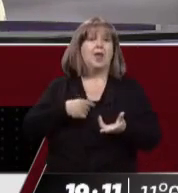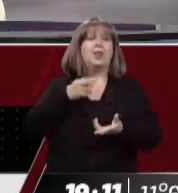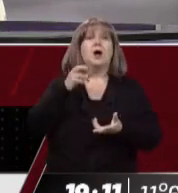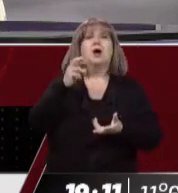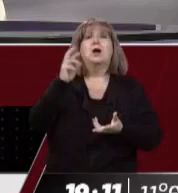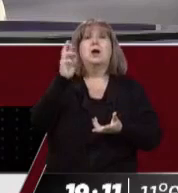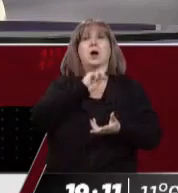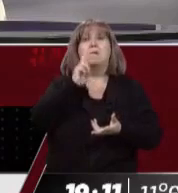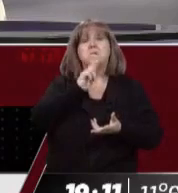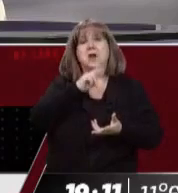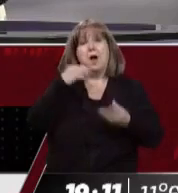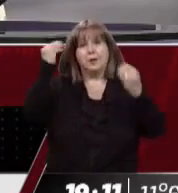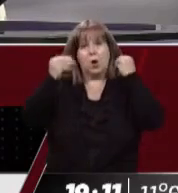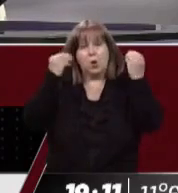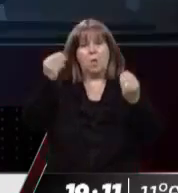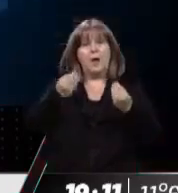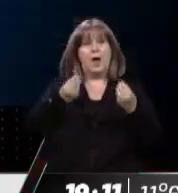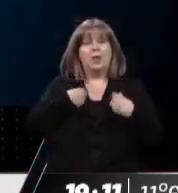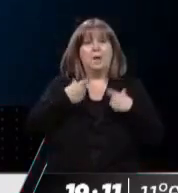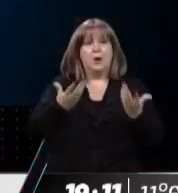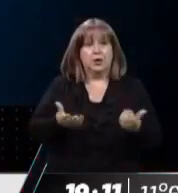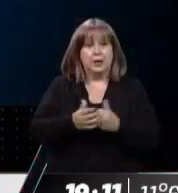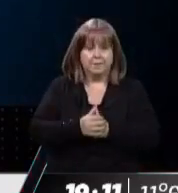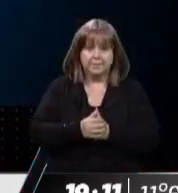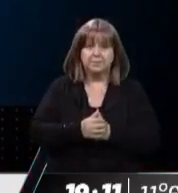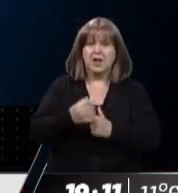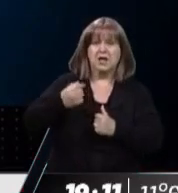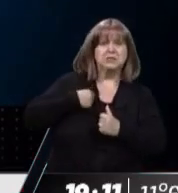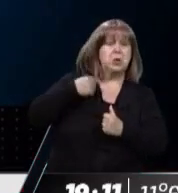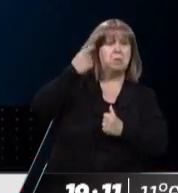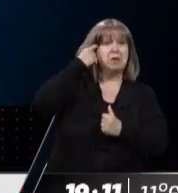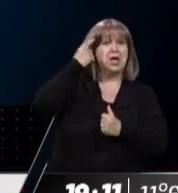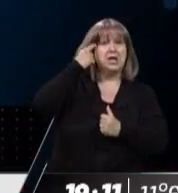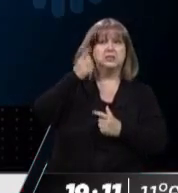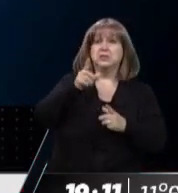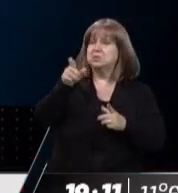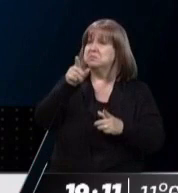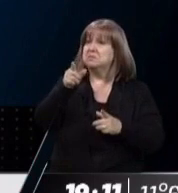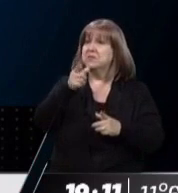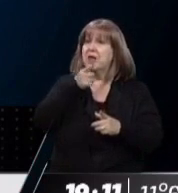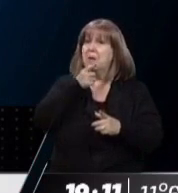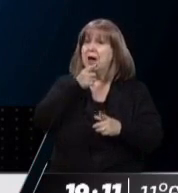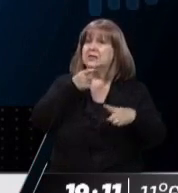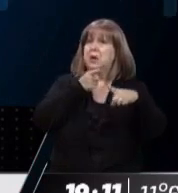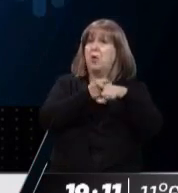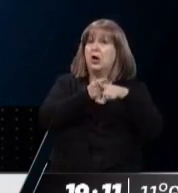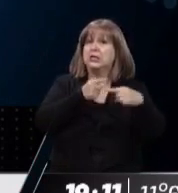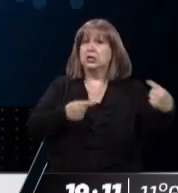Nibuil, si te parece, lo escuchamos. Cómo no. Creemos que es una denuncia con un fuerte tinte